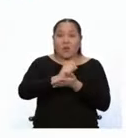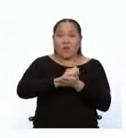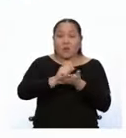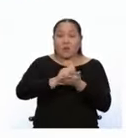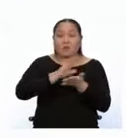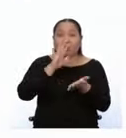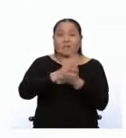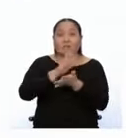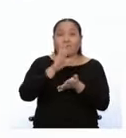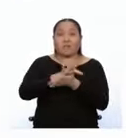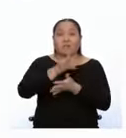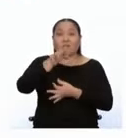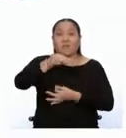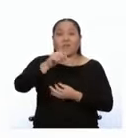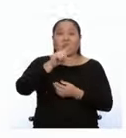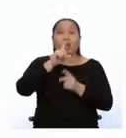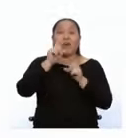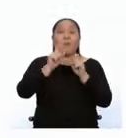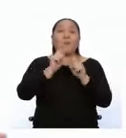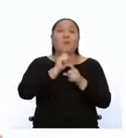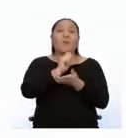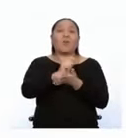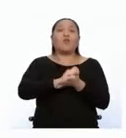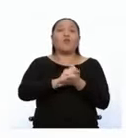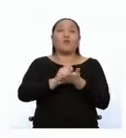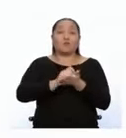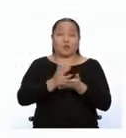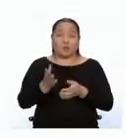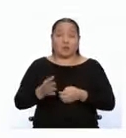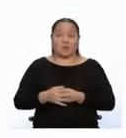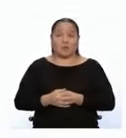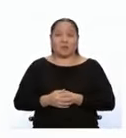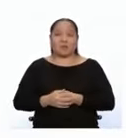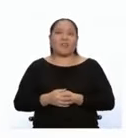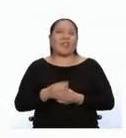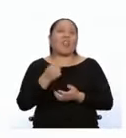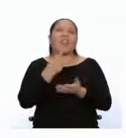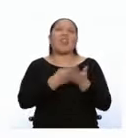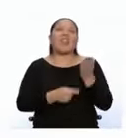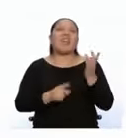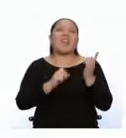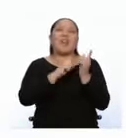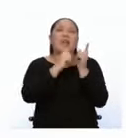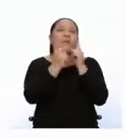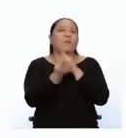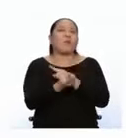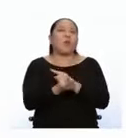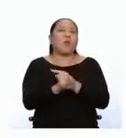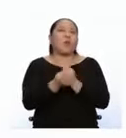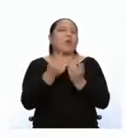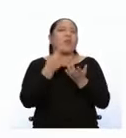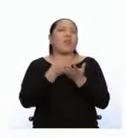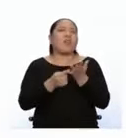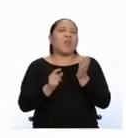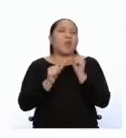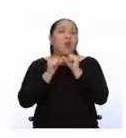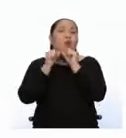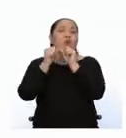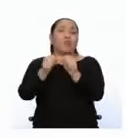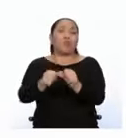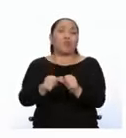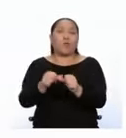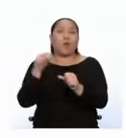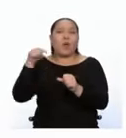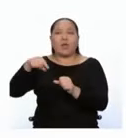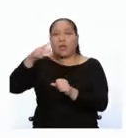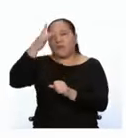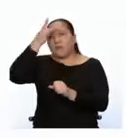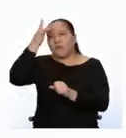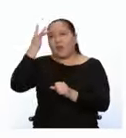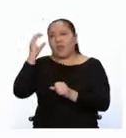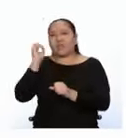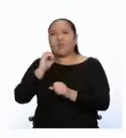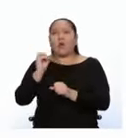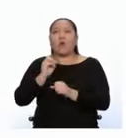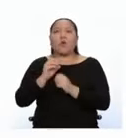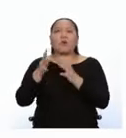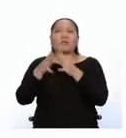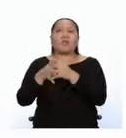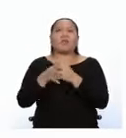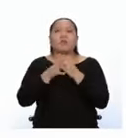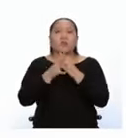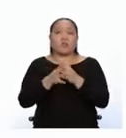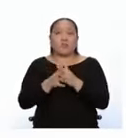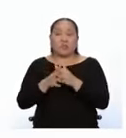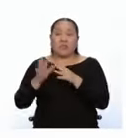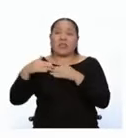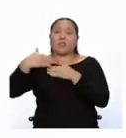y anoten estas preguntas. Primero, ¿qué cambió y qué permaneció en Francia y Estados Unidos a raíz de las revoluciones